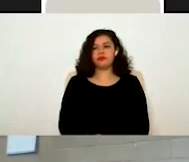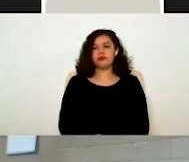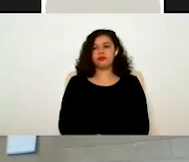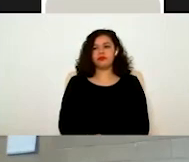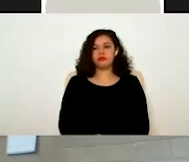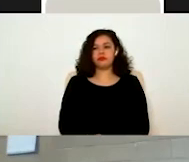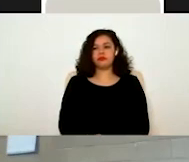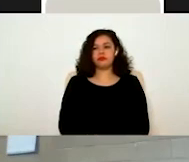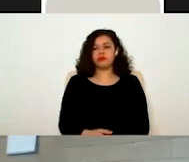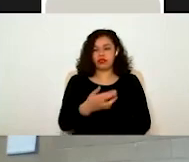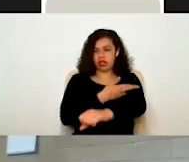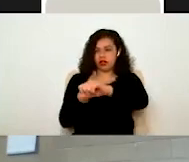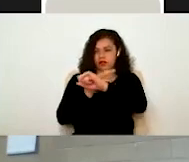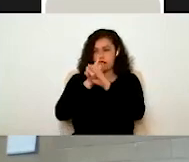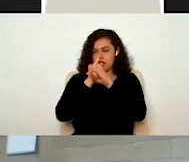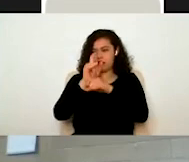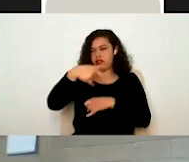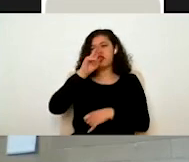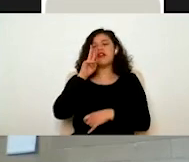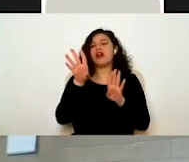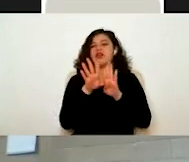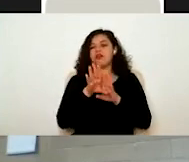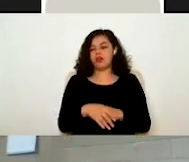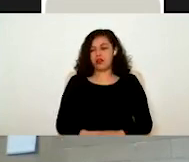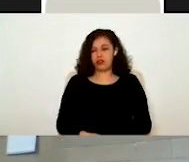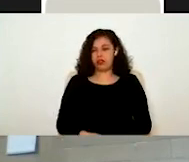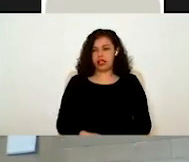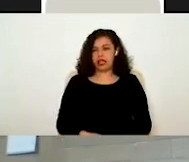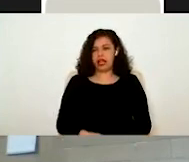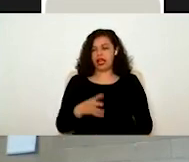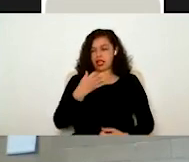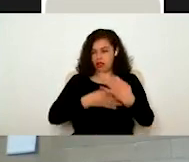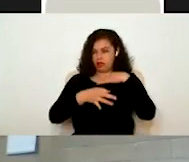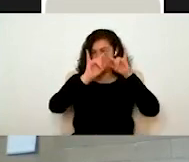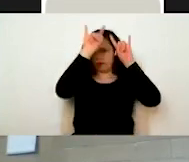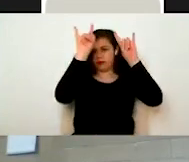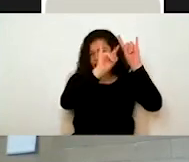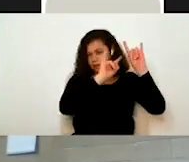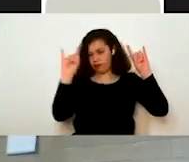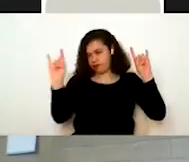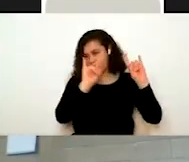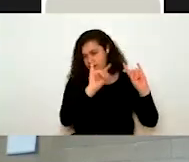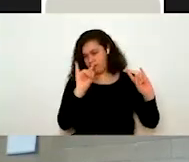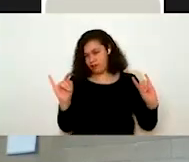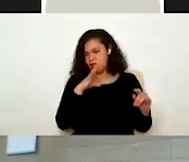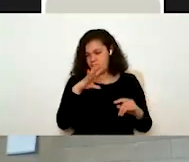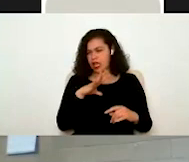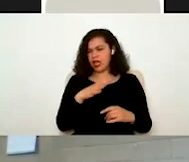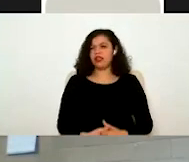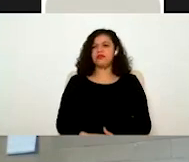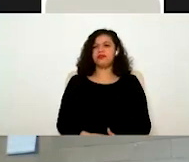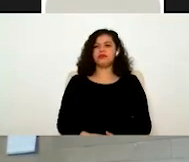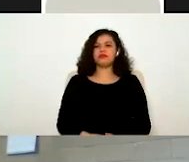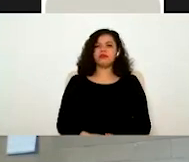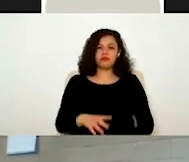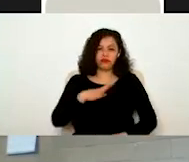Trámite digital, ¿no? Ustedes actualmente tienen habilitados todos estos módulos. Cada uno corresponde, bueno, a un